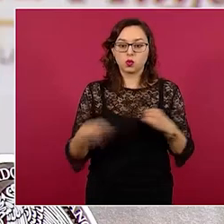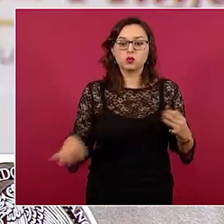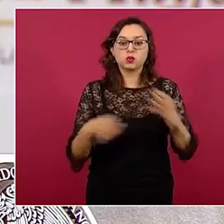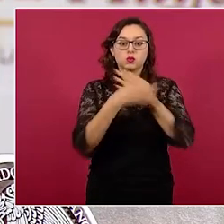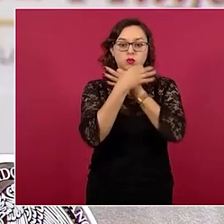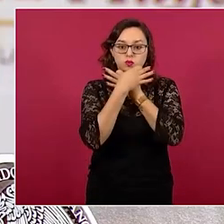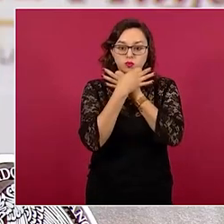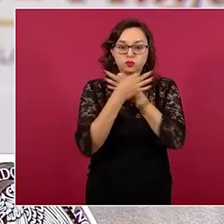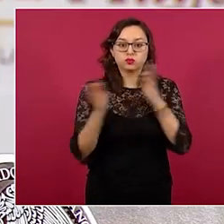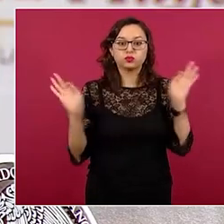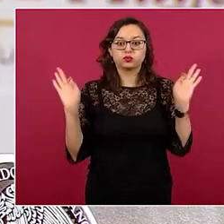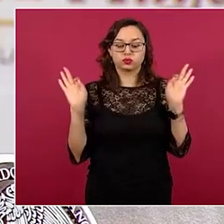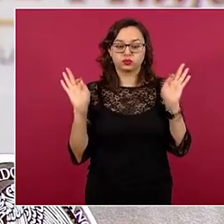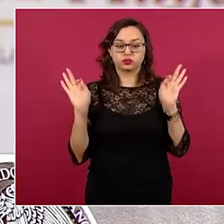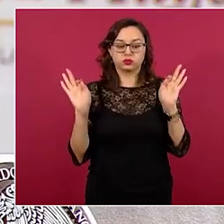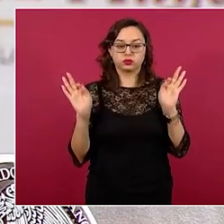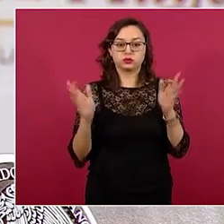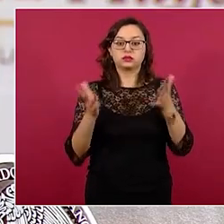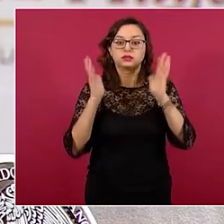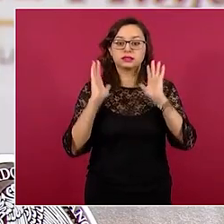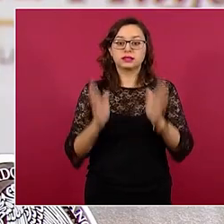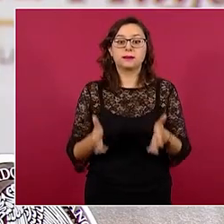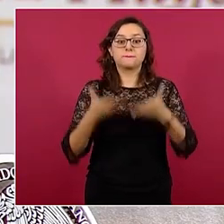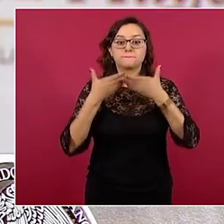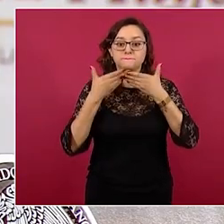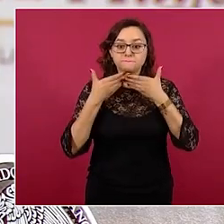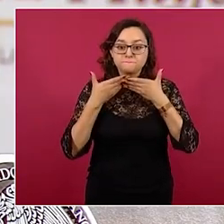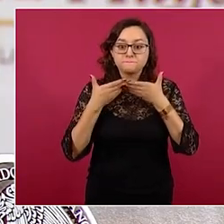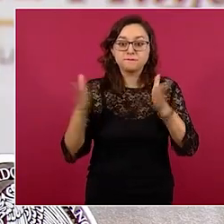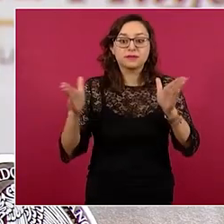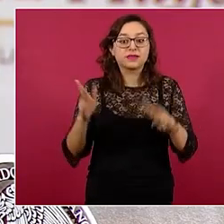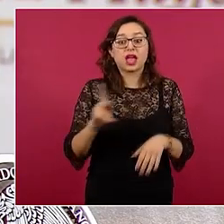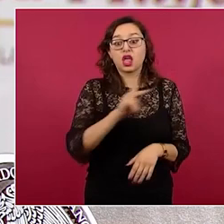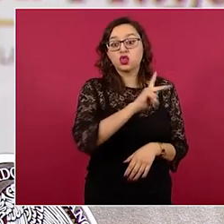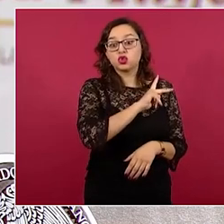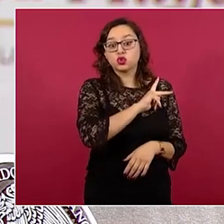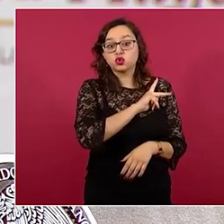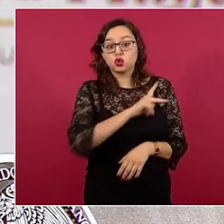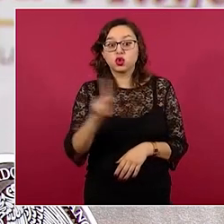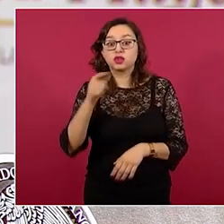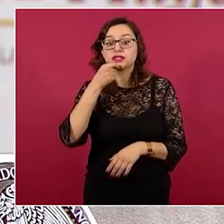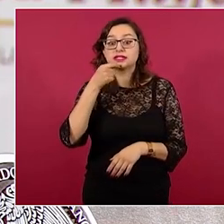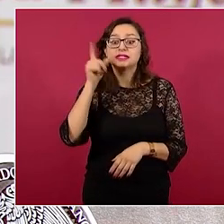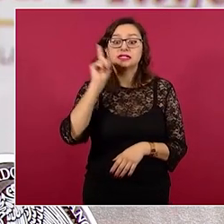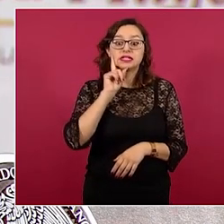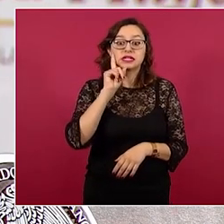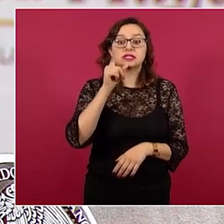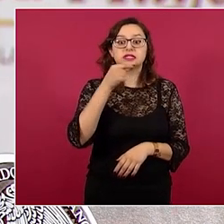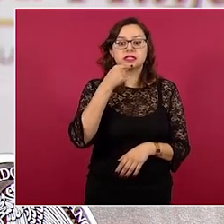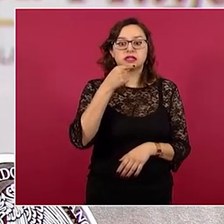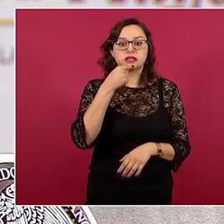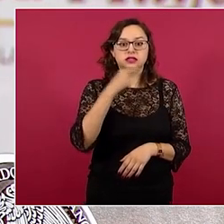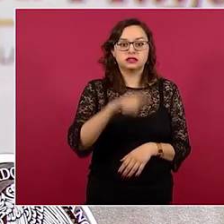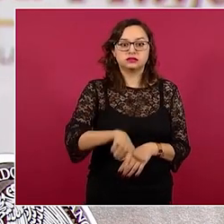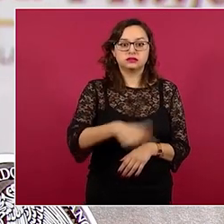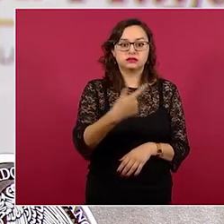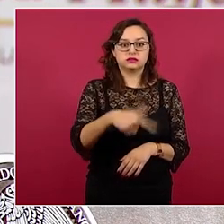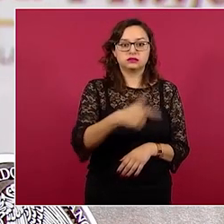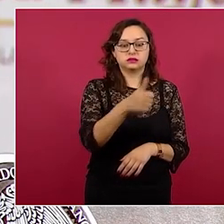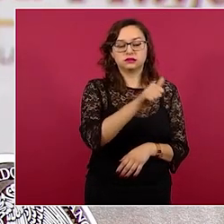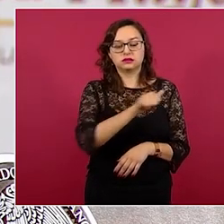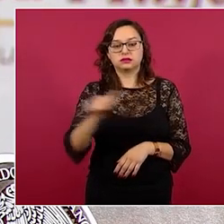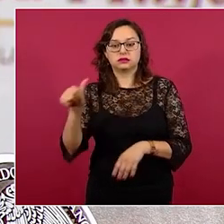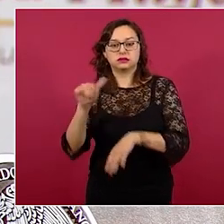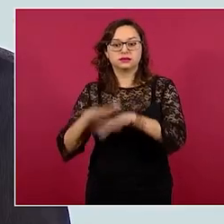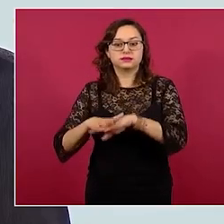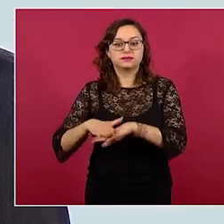abrimos el registro para la vacunación universal de niñas y niños de 12 años en adelante el